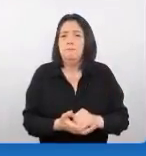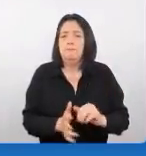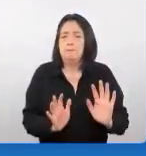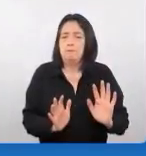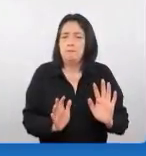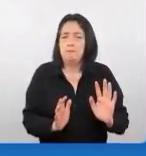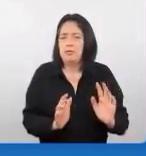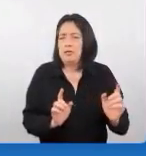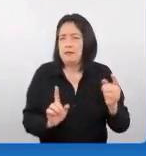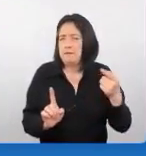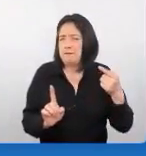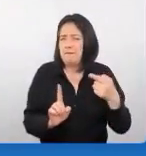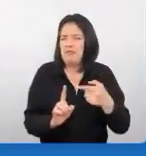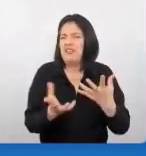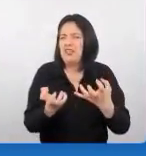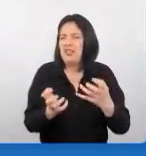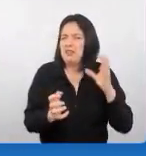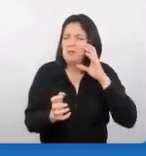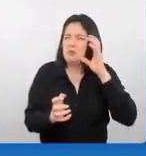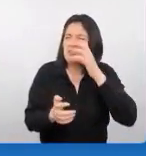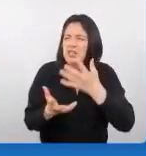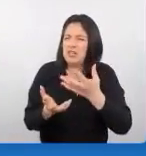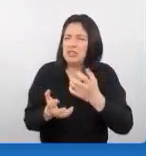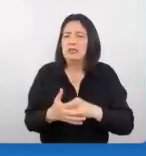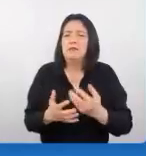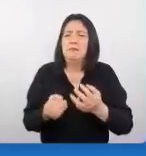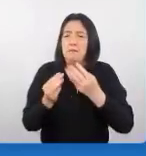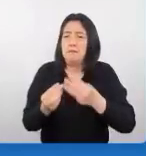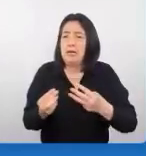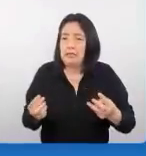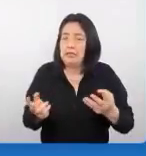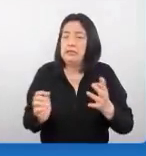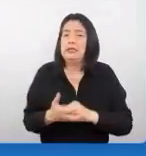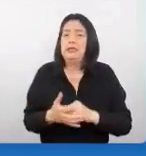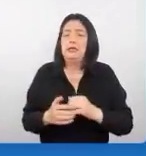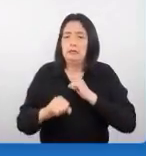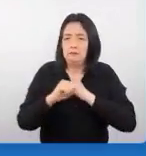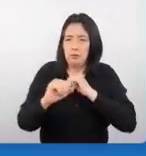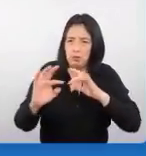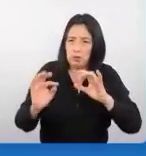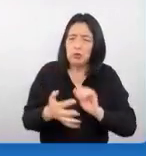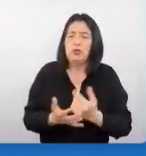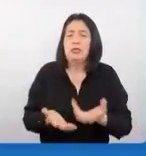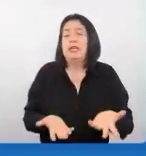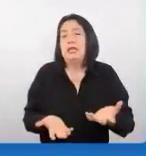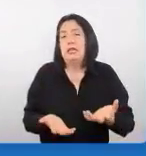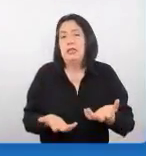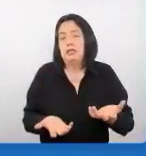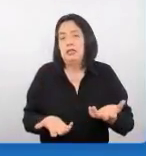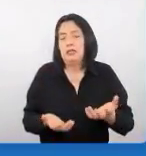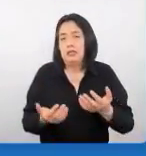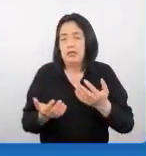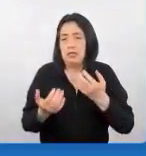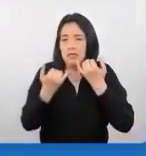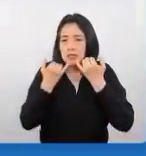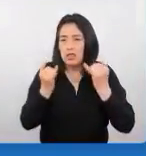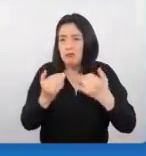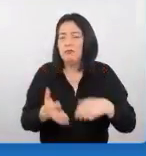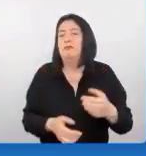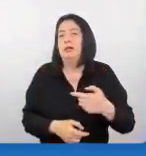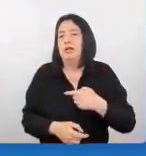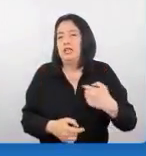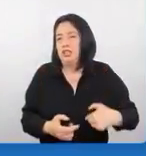principalmente buscan tener material promocional en China ¿no? información de mejor